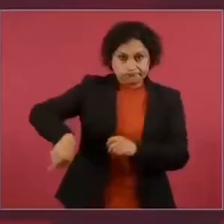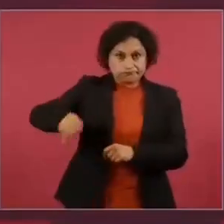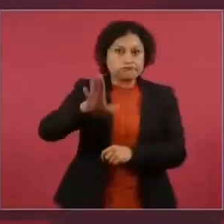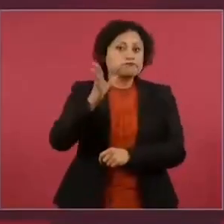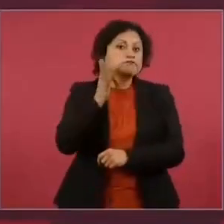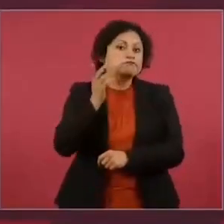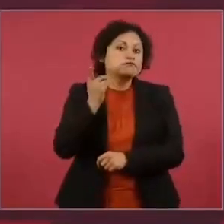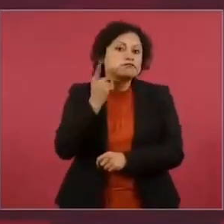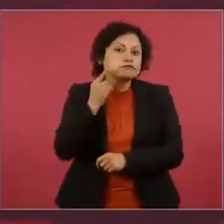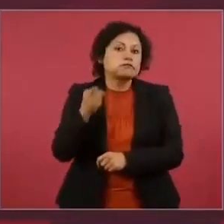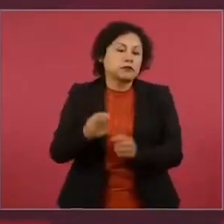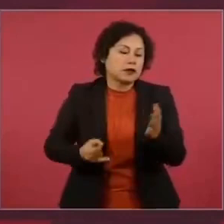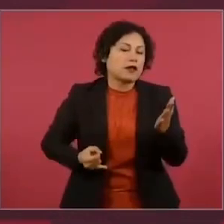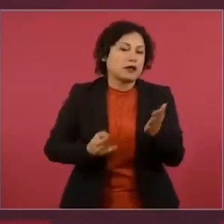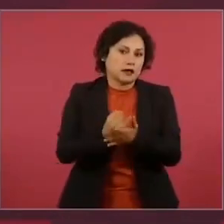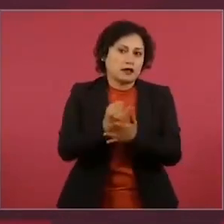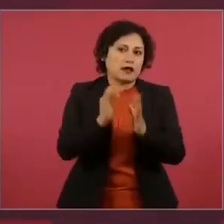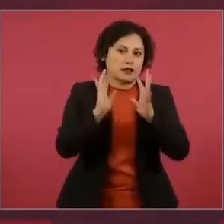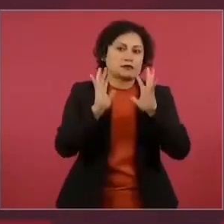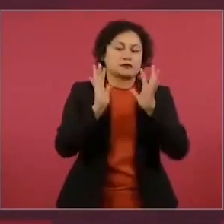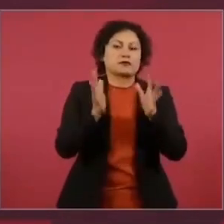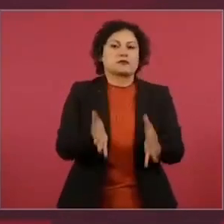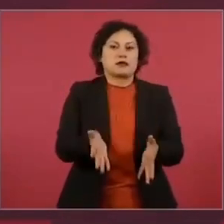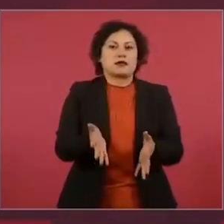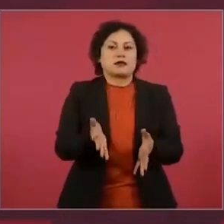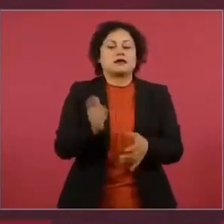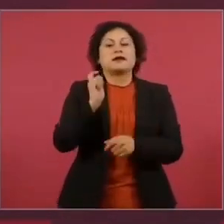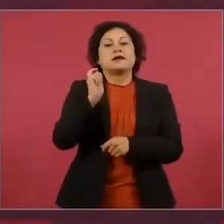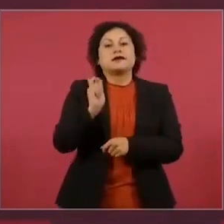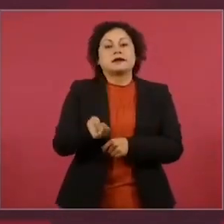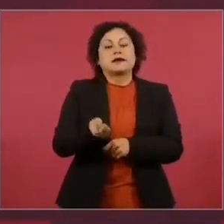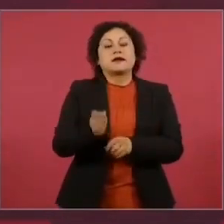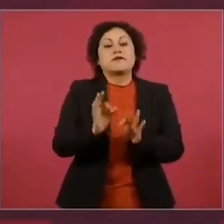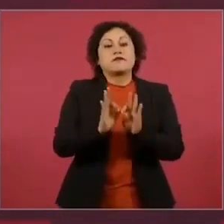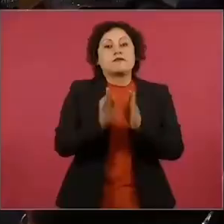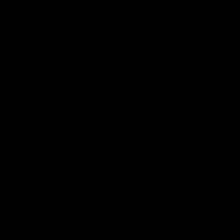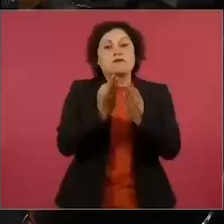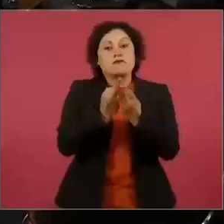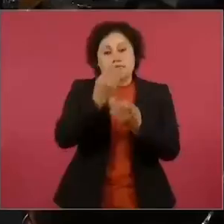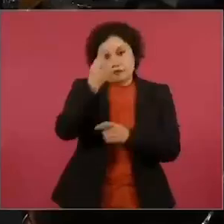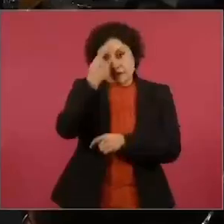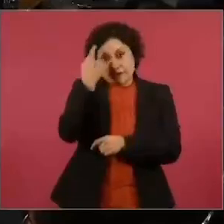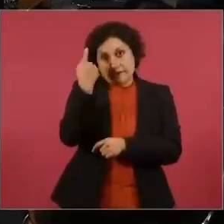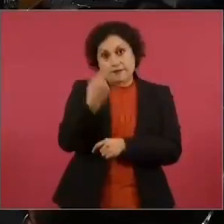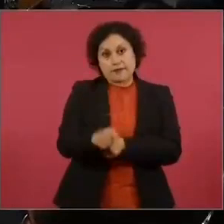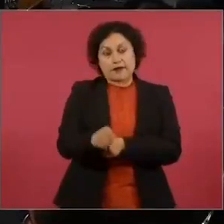que siga la Guardia Nacional